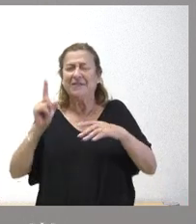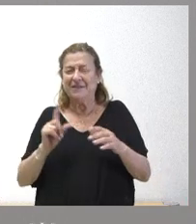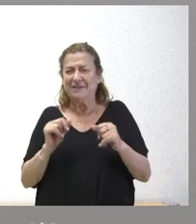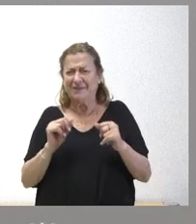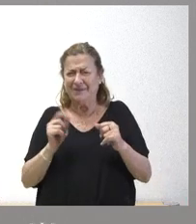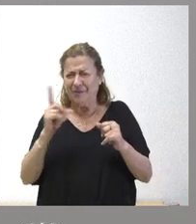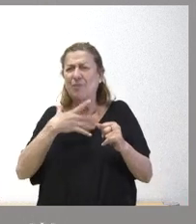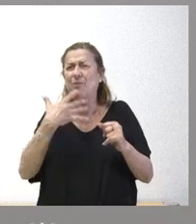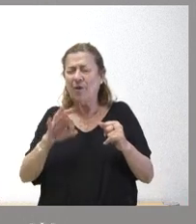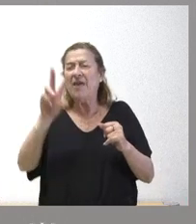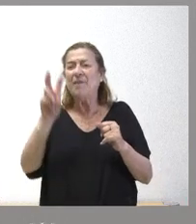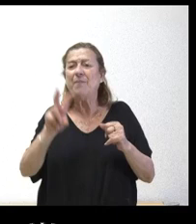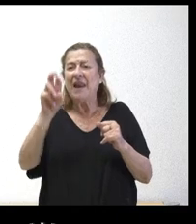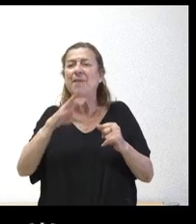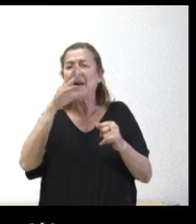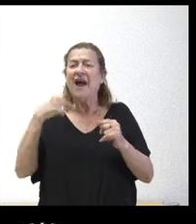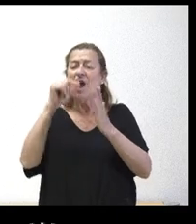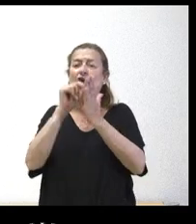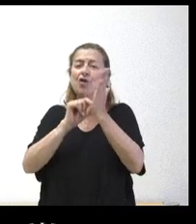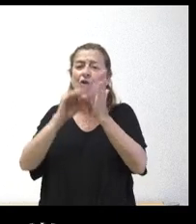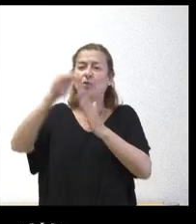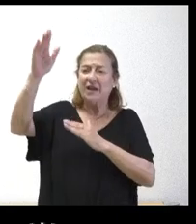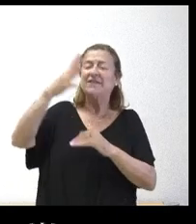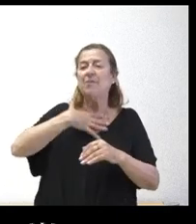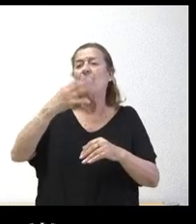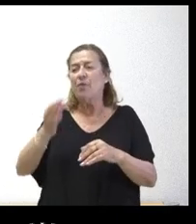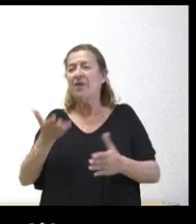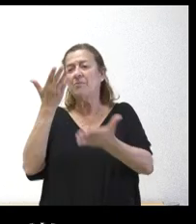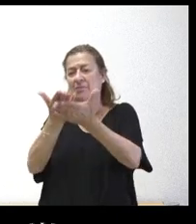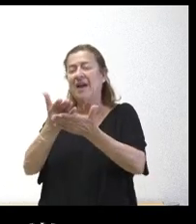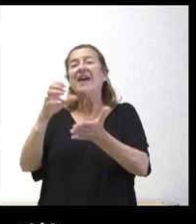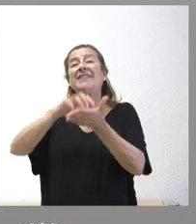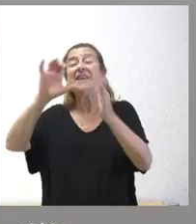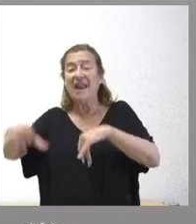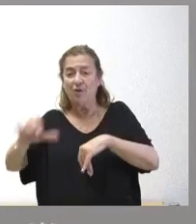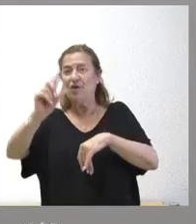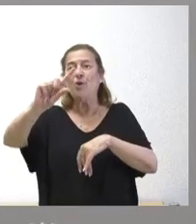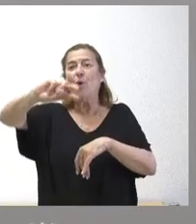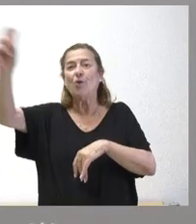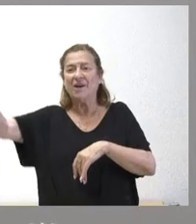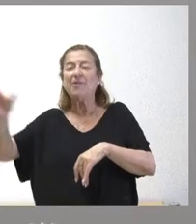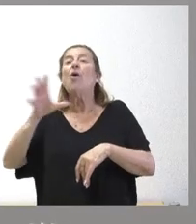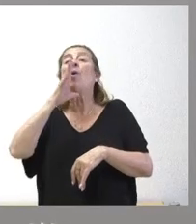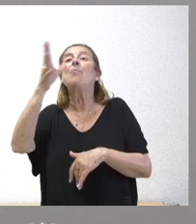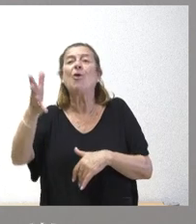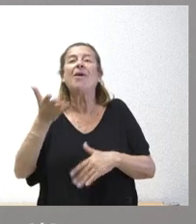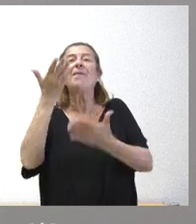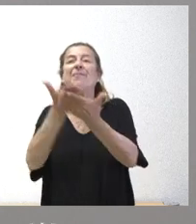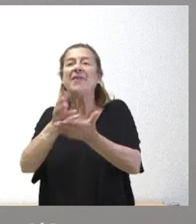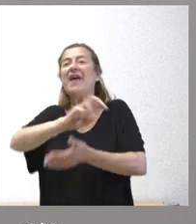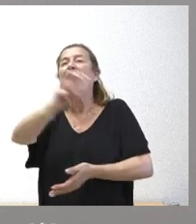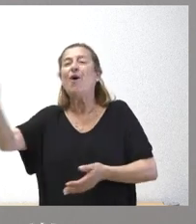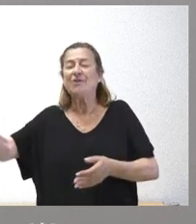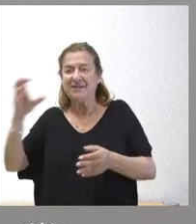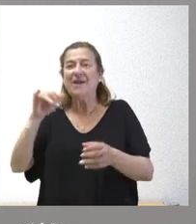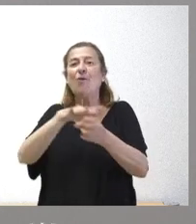pero sí puede servir para que los que han pasado esa nota de corte sí elijan Castilla y León y una de otra comunidad autónoma Pero ¿por qué se eligen determinadas especialidades que se cubren al 100%?